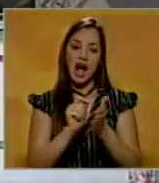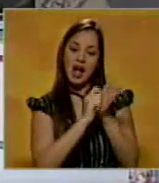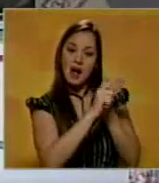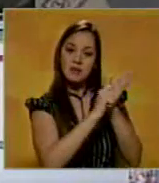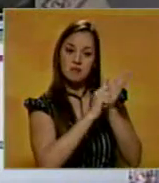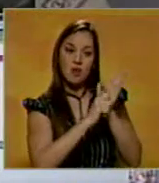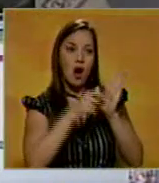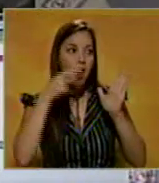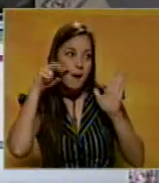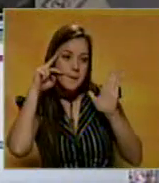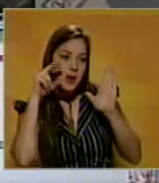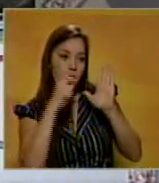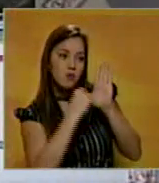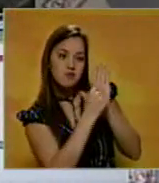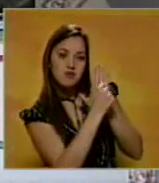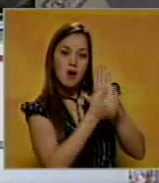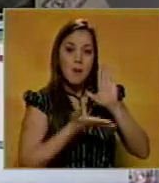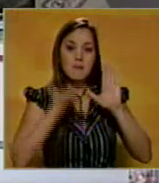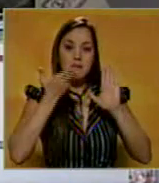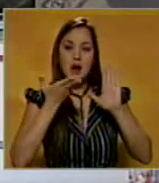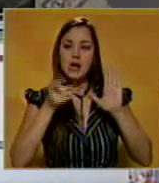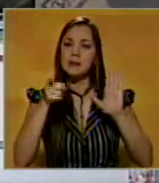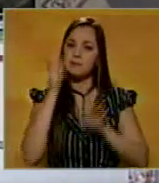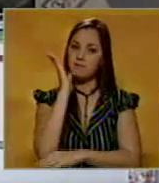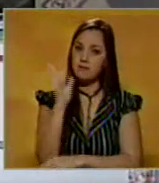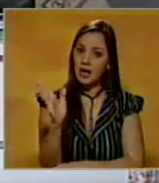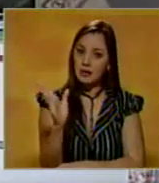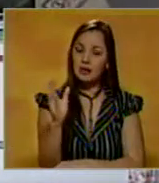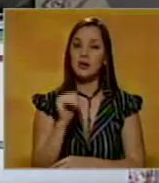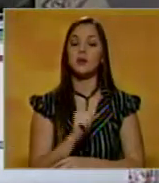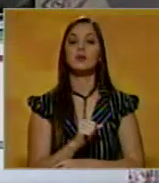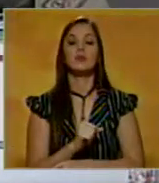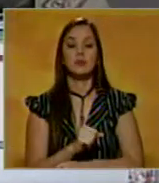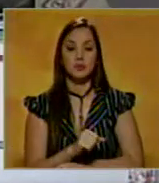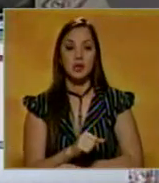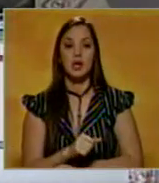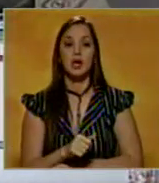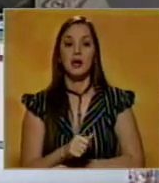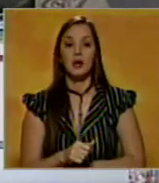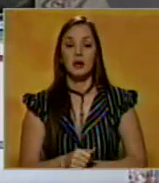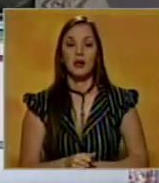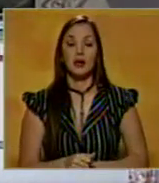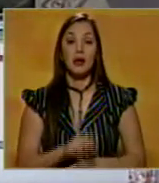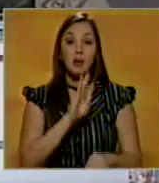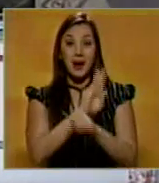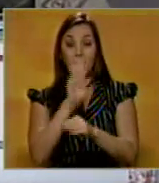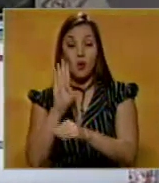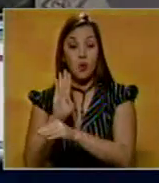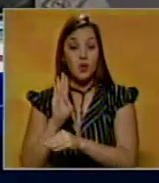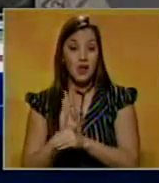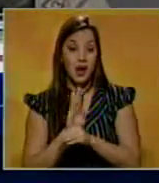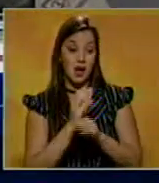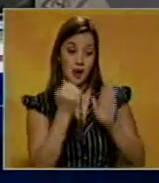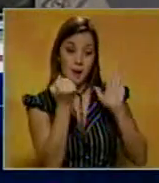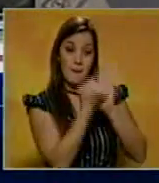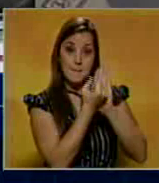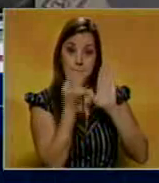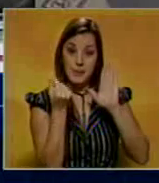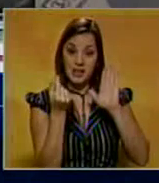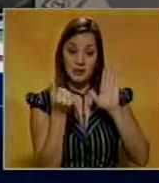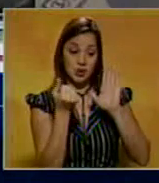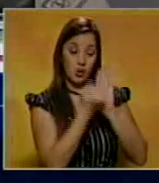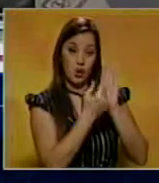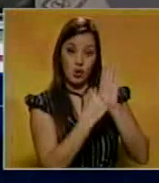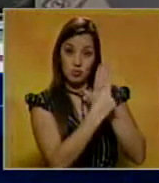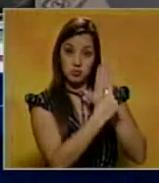comando especial que va a aplicar este conjunto de decisiones para proteger los precios, regularizarlo.